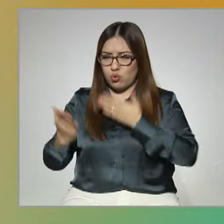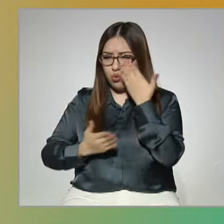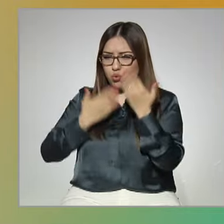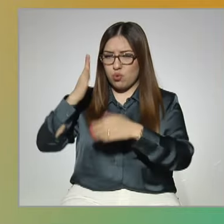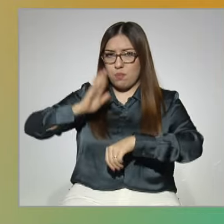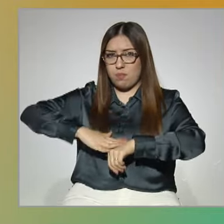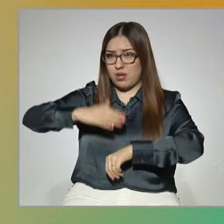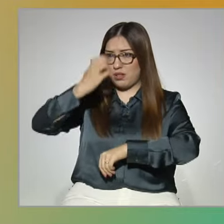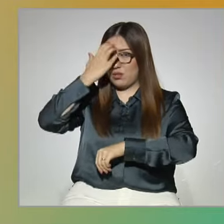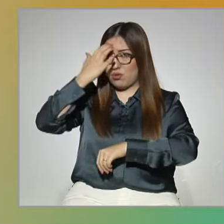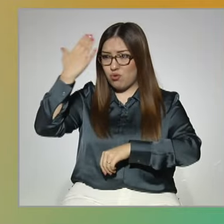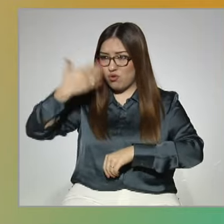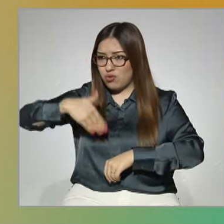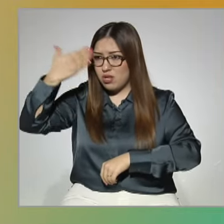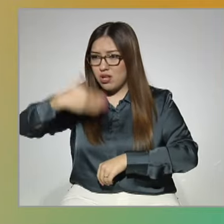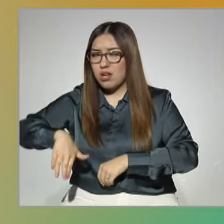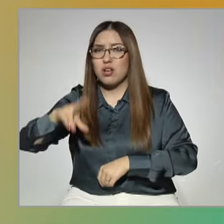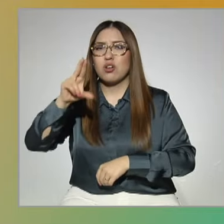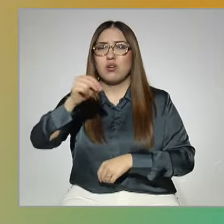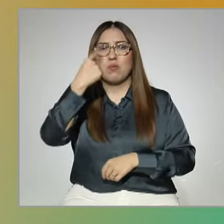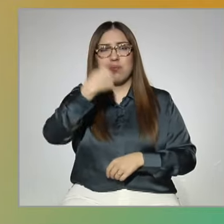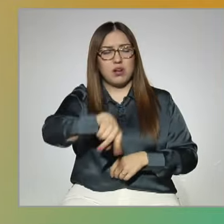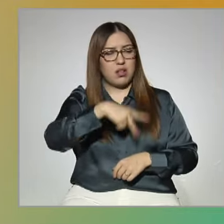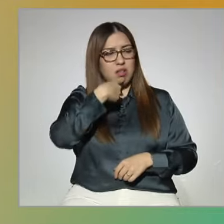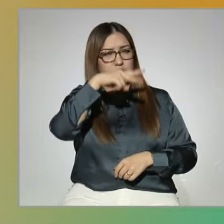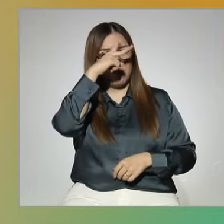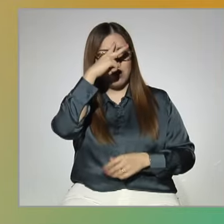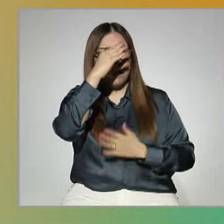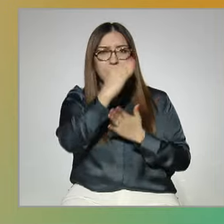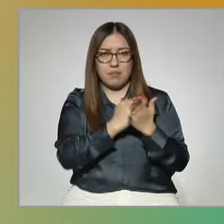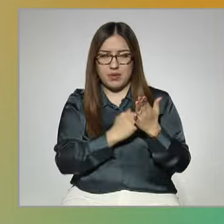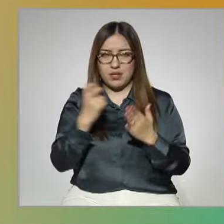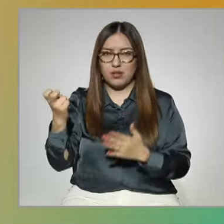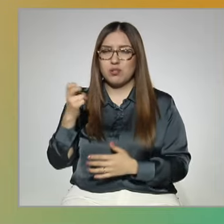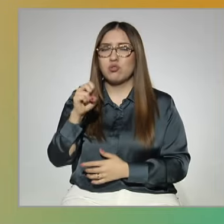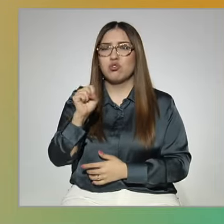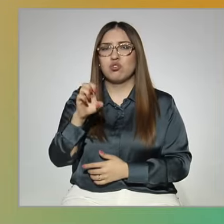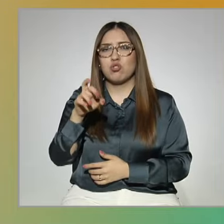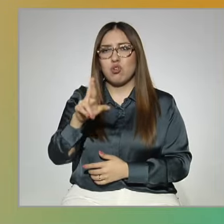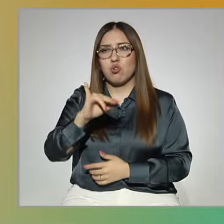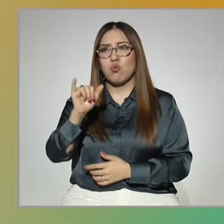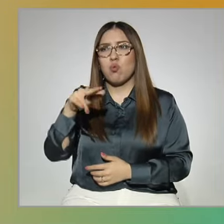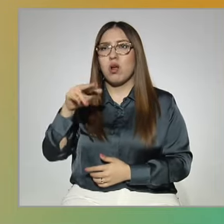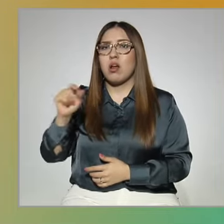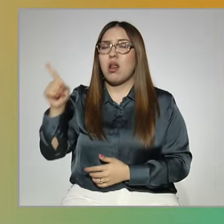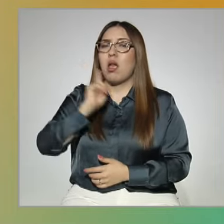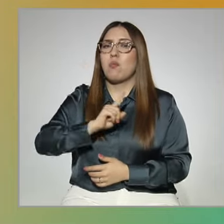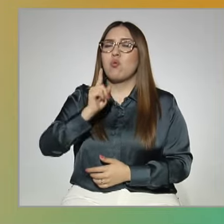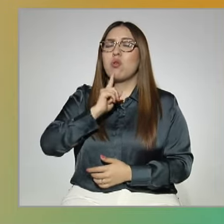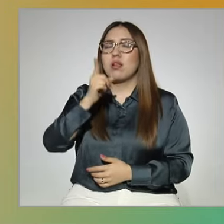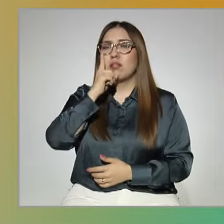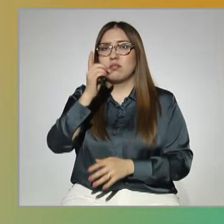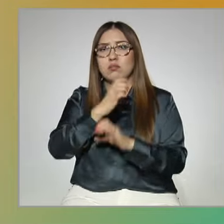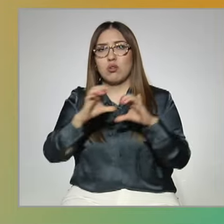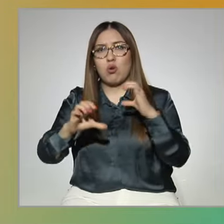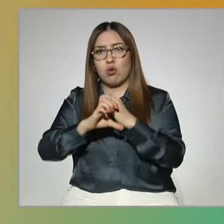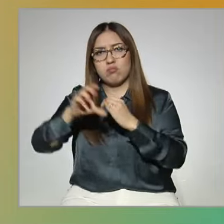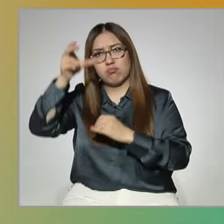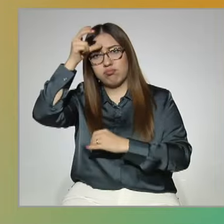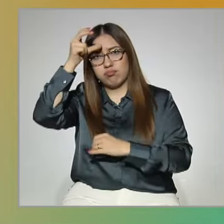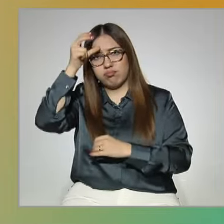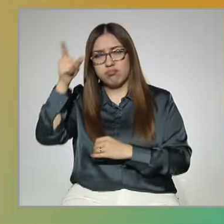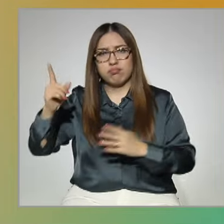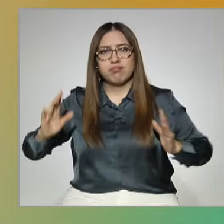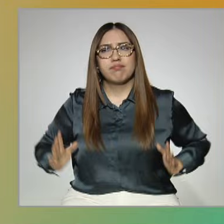más, sino para ignorar menos. Sor Juana Inés de la Cruz, sabias palabras y muy motivadoras,